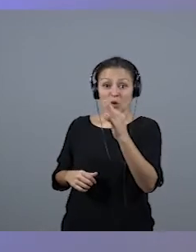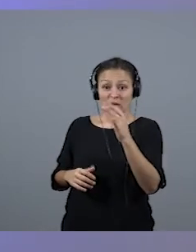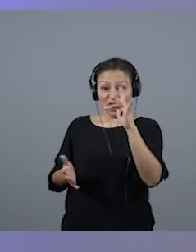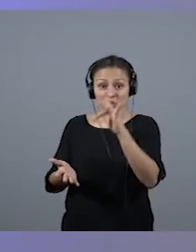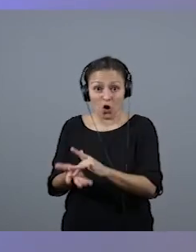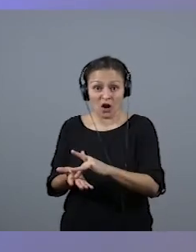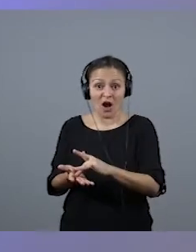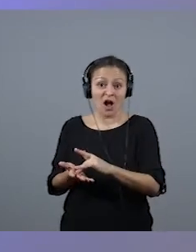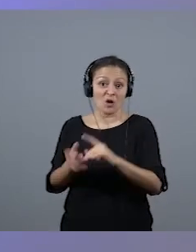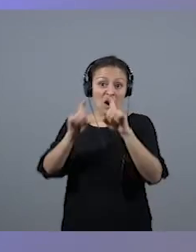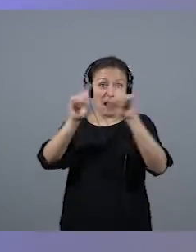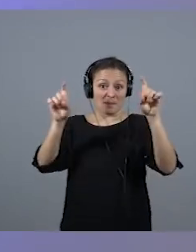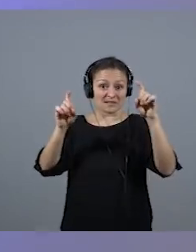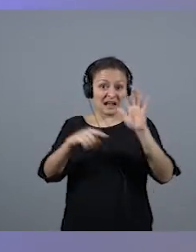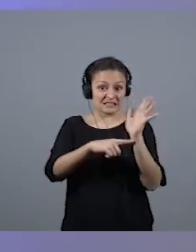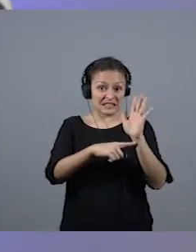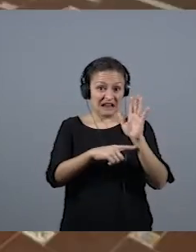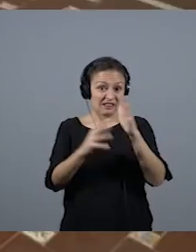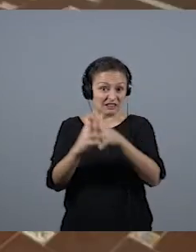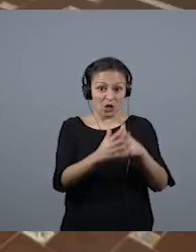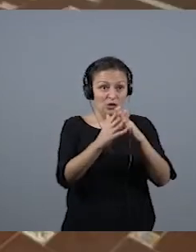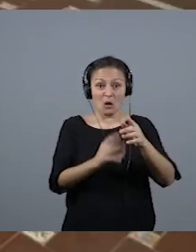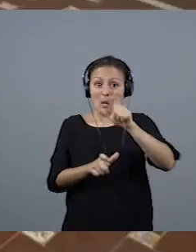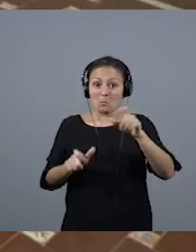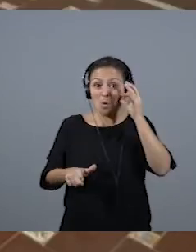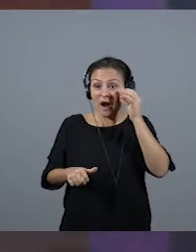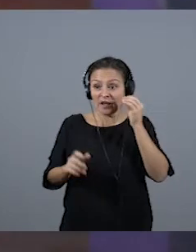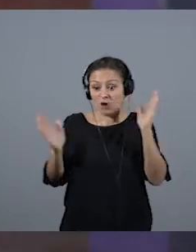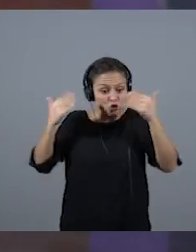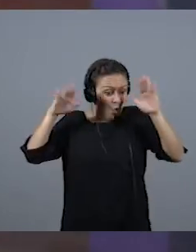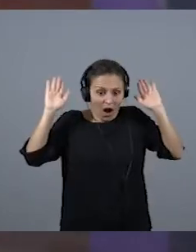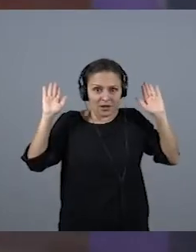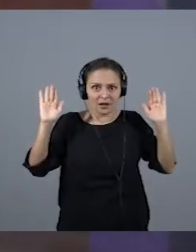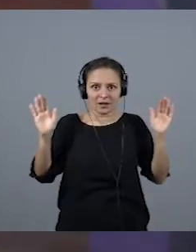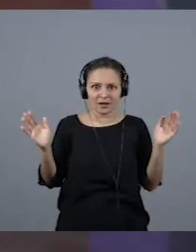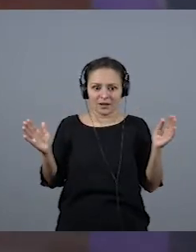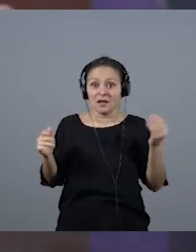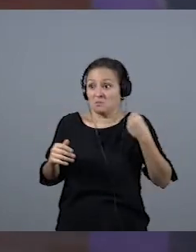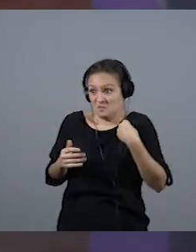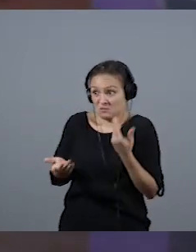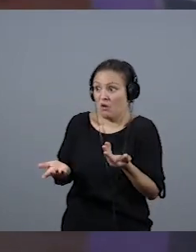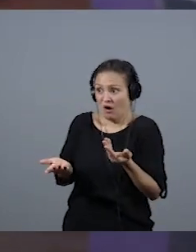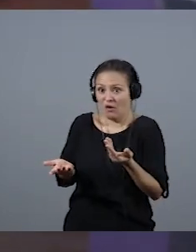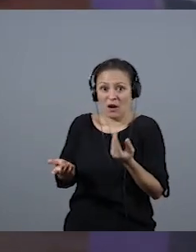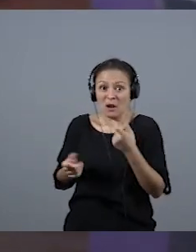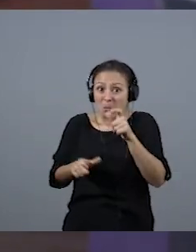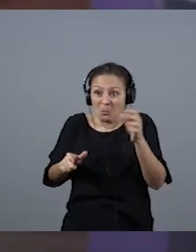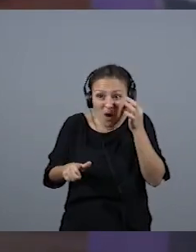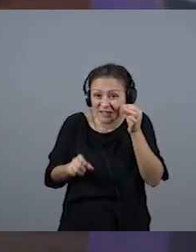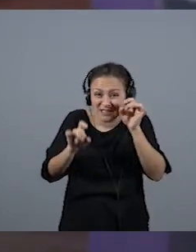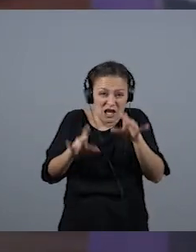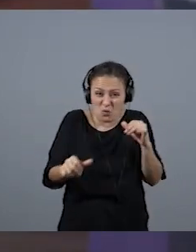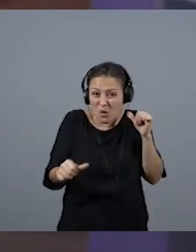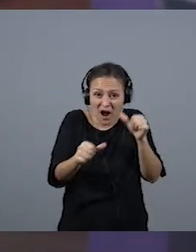en Hollywood las mujeres resistimos. Lo dijo, pero vamos... Mujeres, igualmente, que siguen siendo las mismas. Igual,